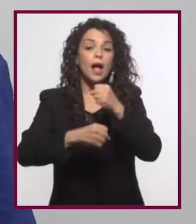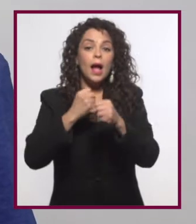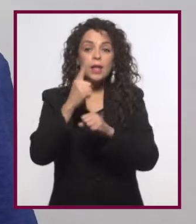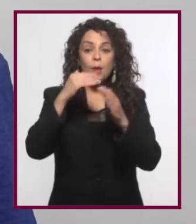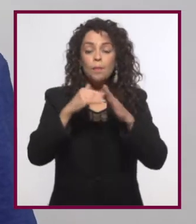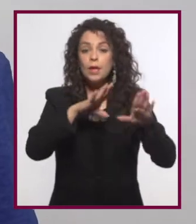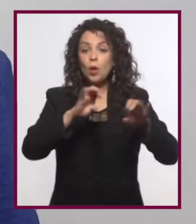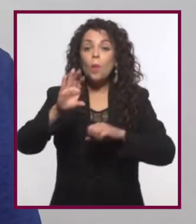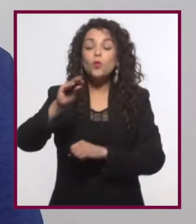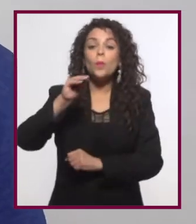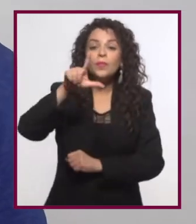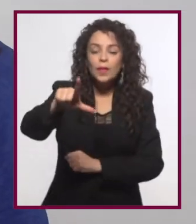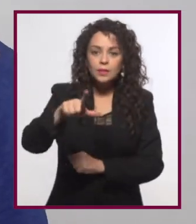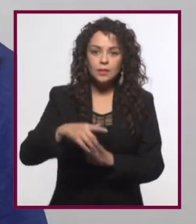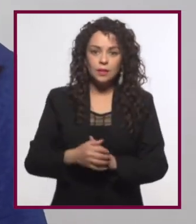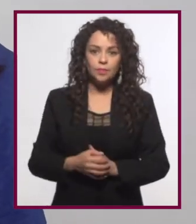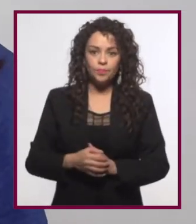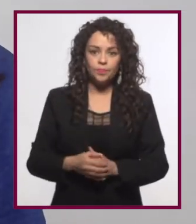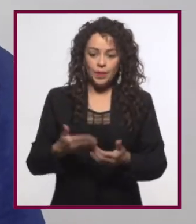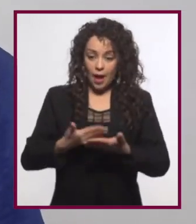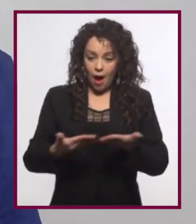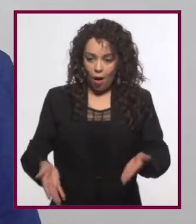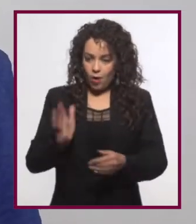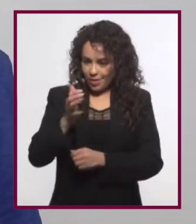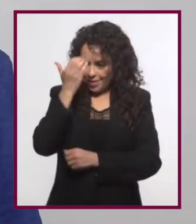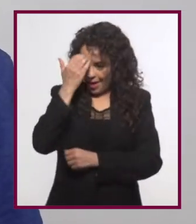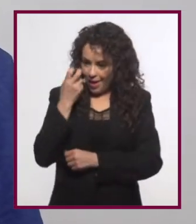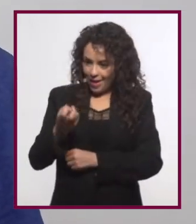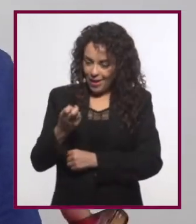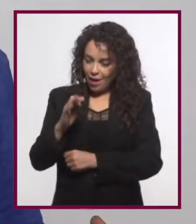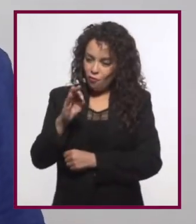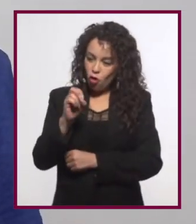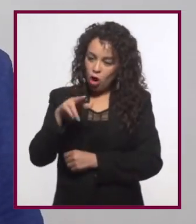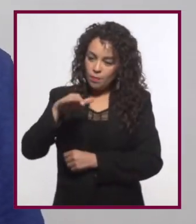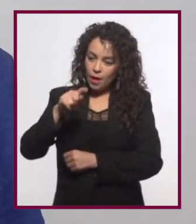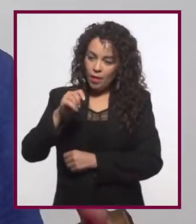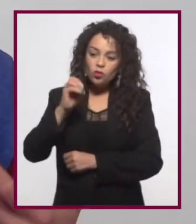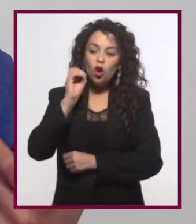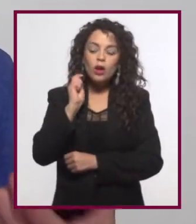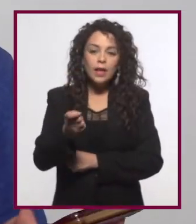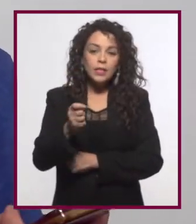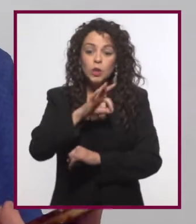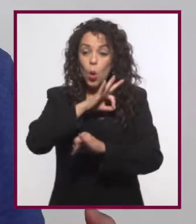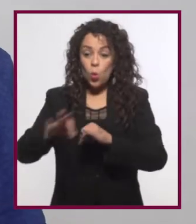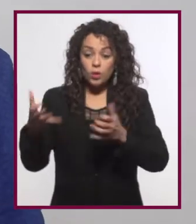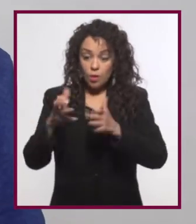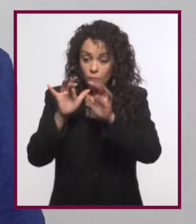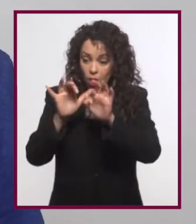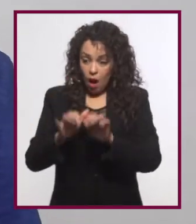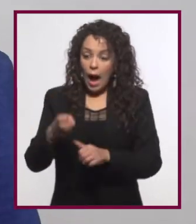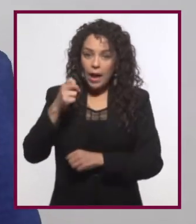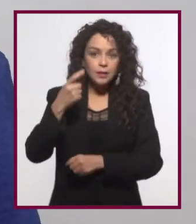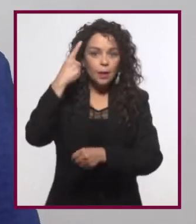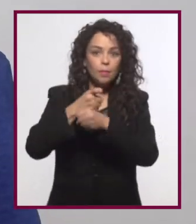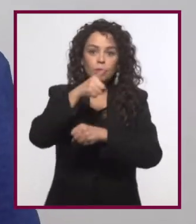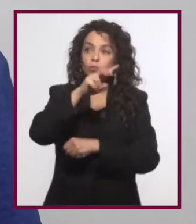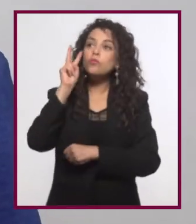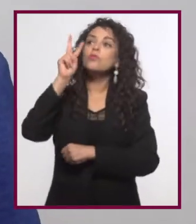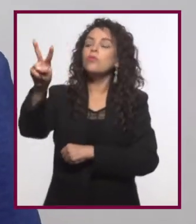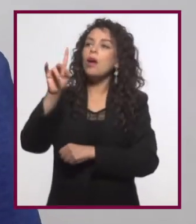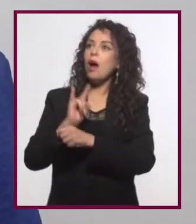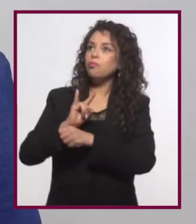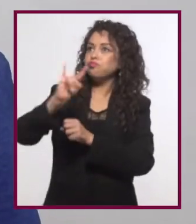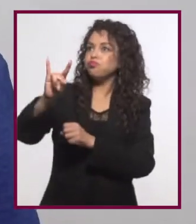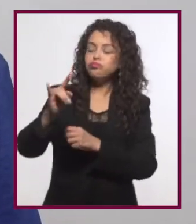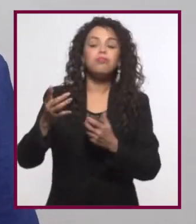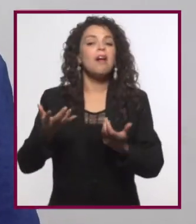1997. Con el formato que hoy se conoce, es decir, donde lo último que se escribe es lo primero que aparece.